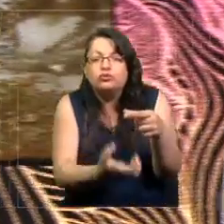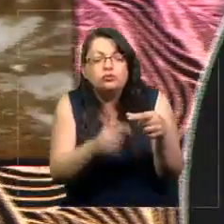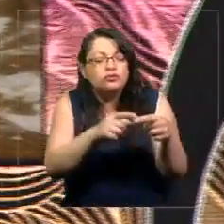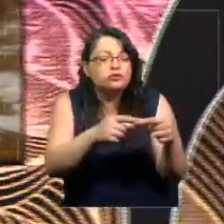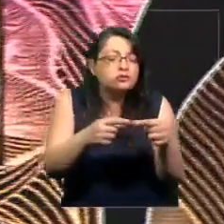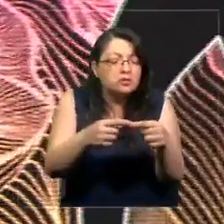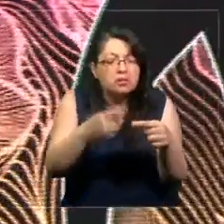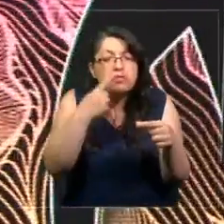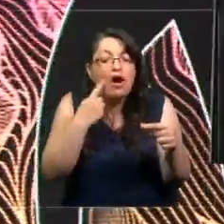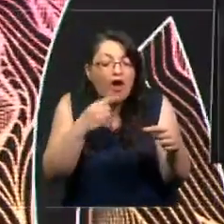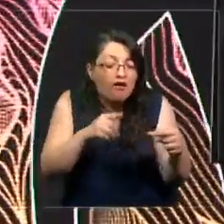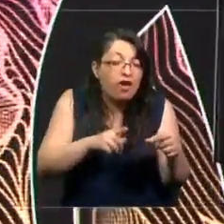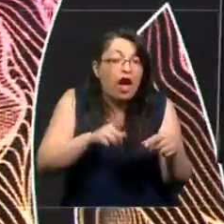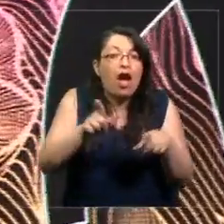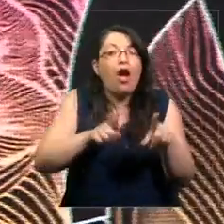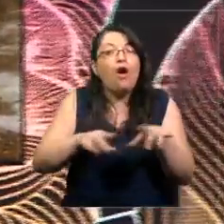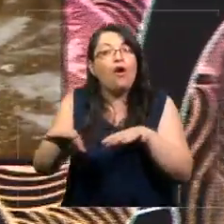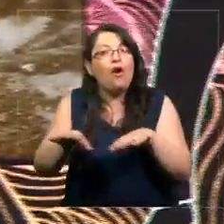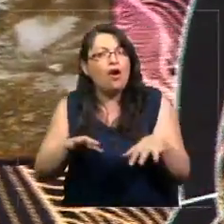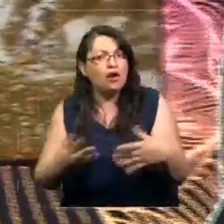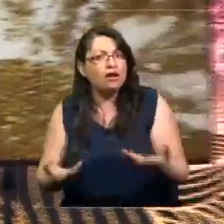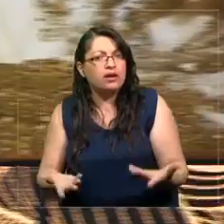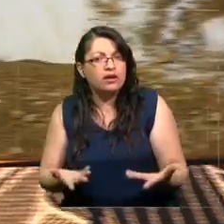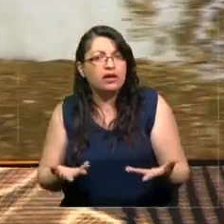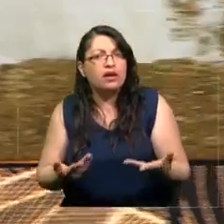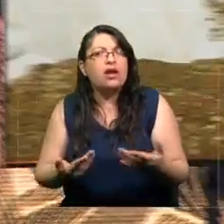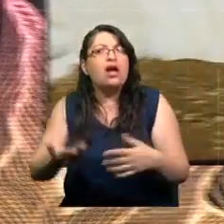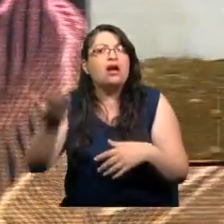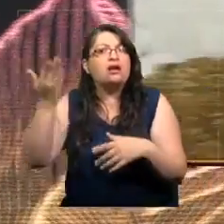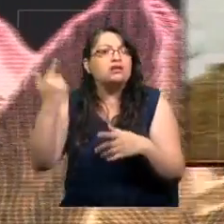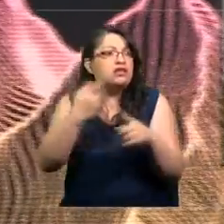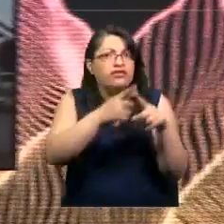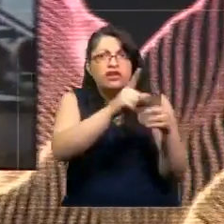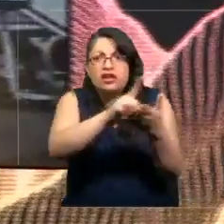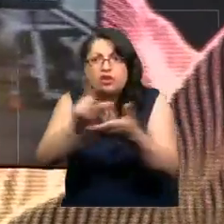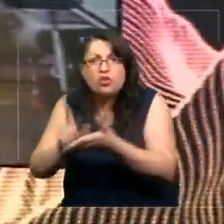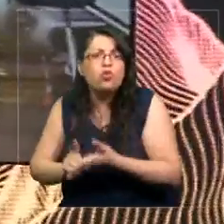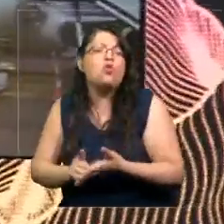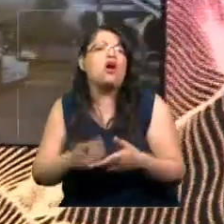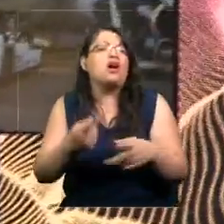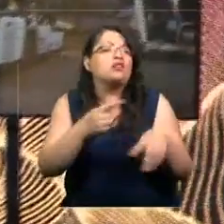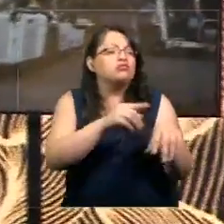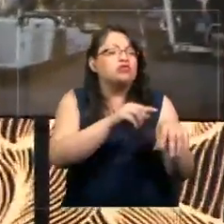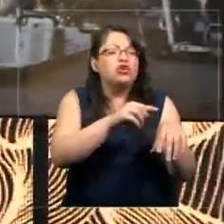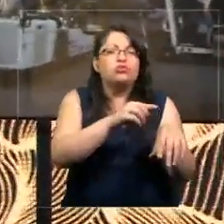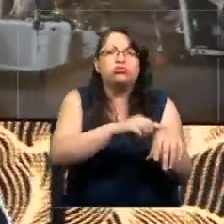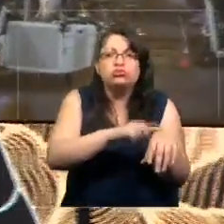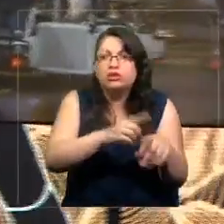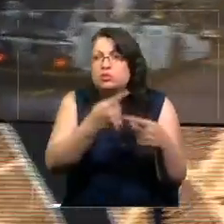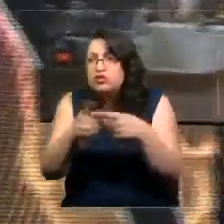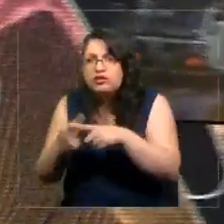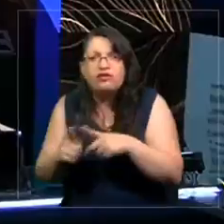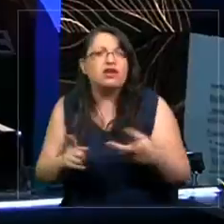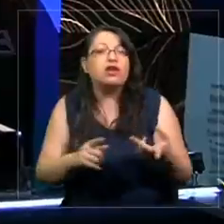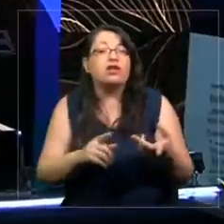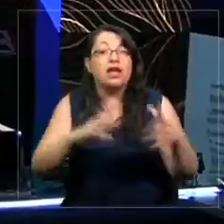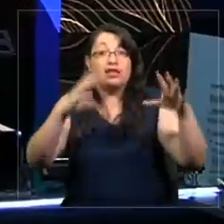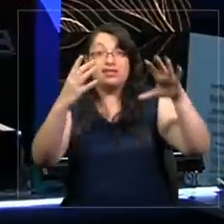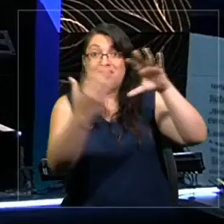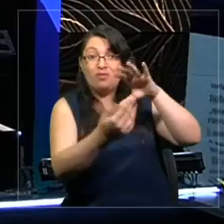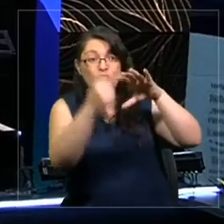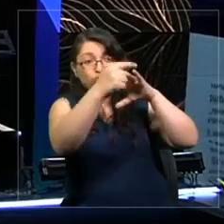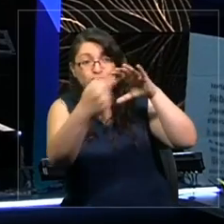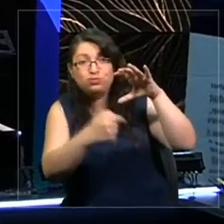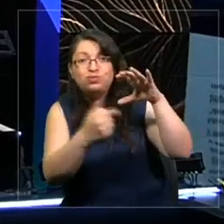y a enterarse de algunos episodios. Episodios que pasaban por distintos lugares, por distintas fechas, por distintos lugares del mundo